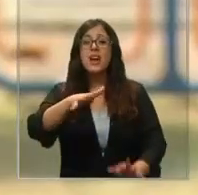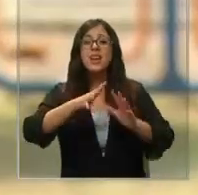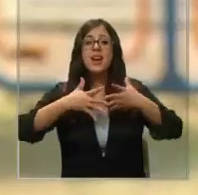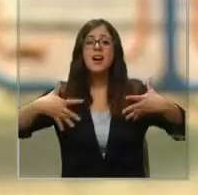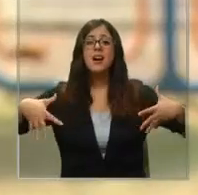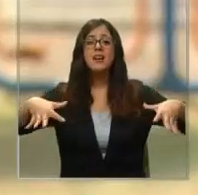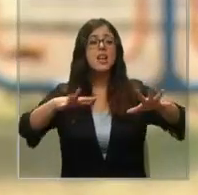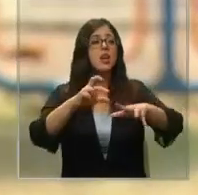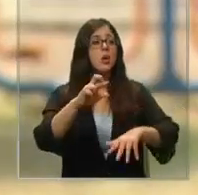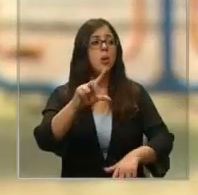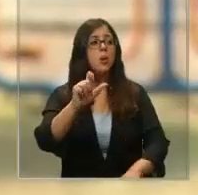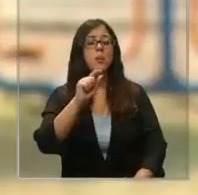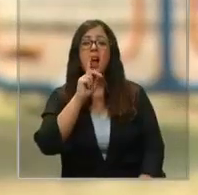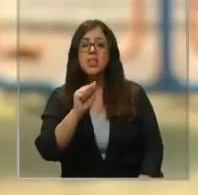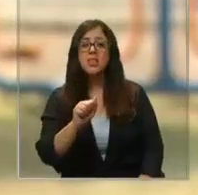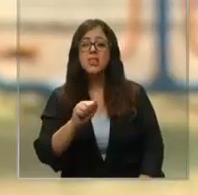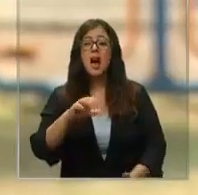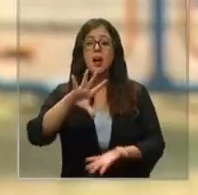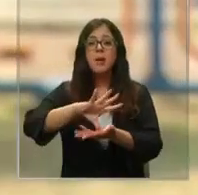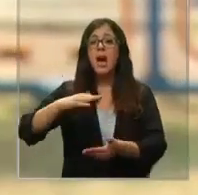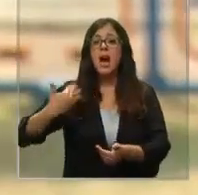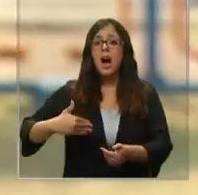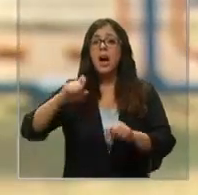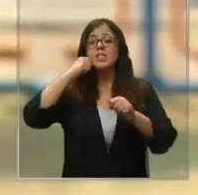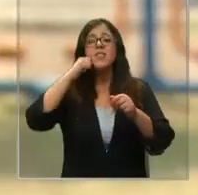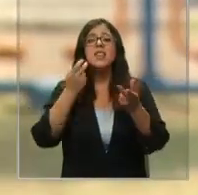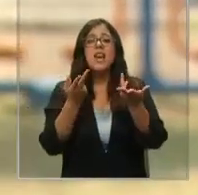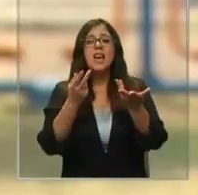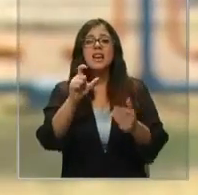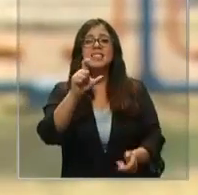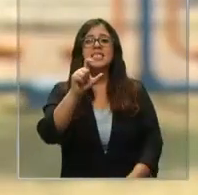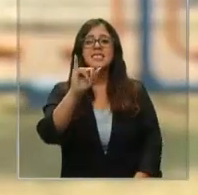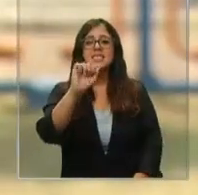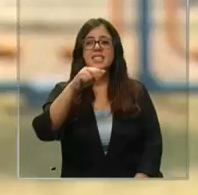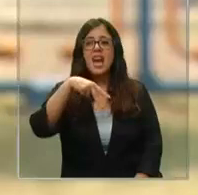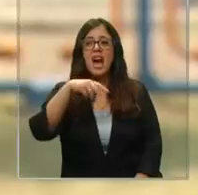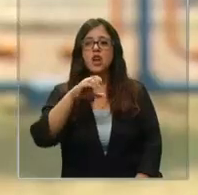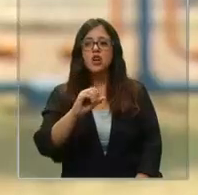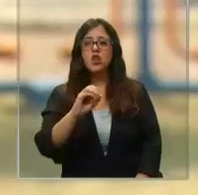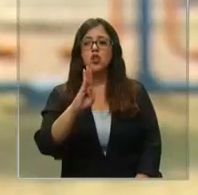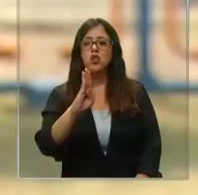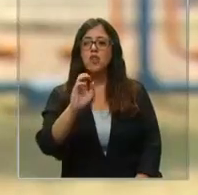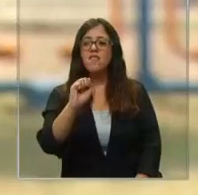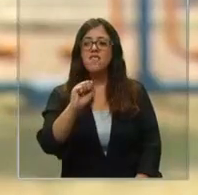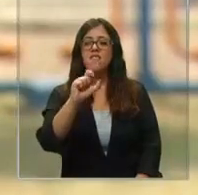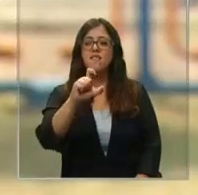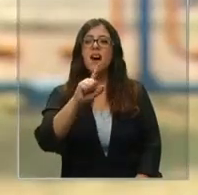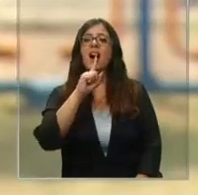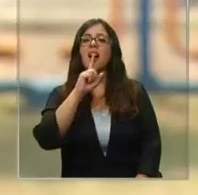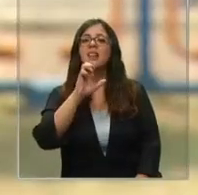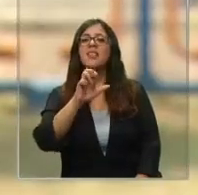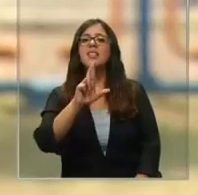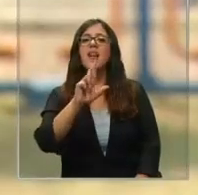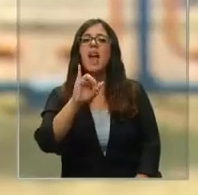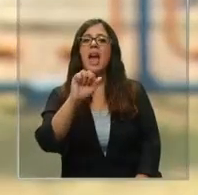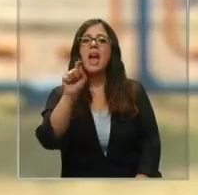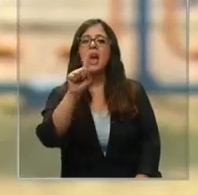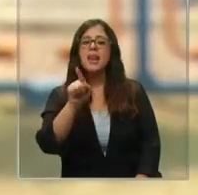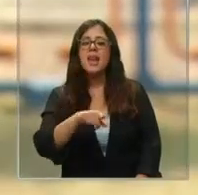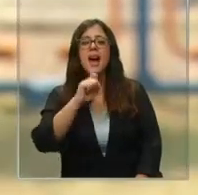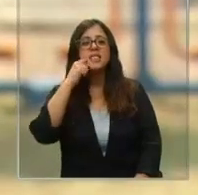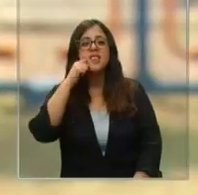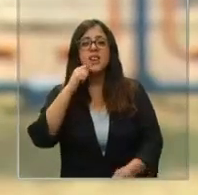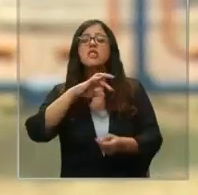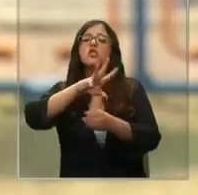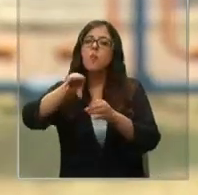Argentina es una proliferación masiva de cianobacterias que son endémicas de la zona, pero que